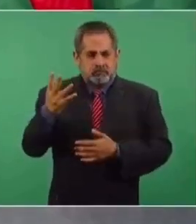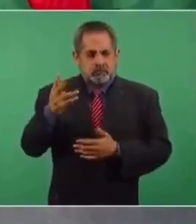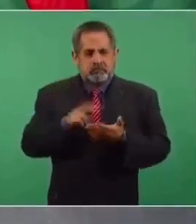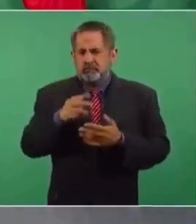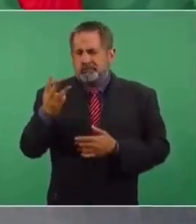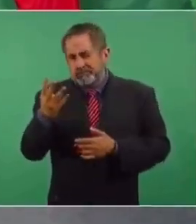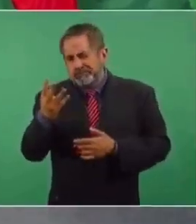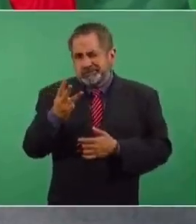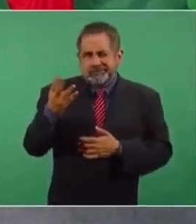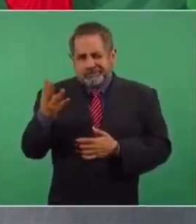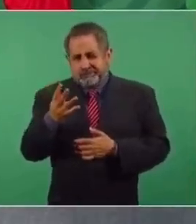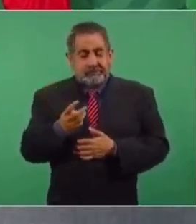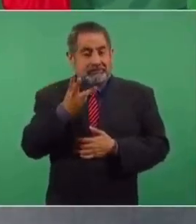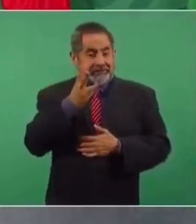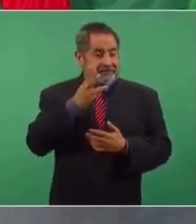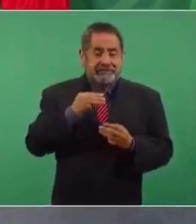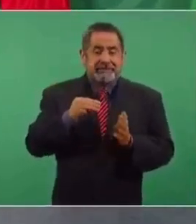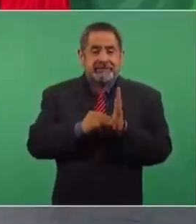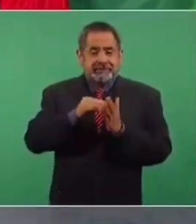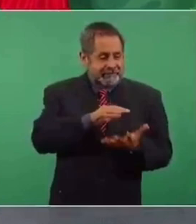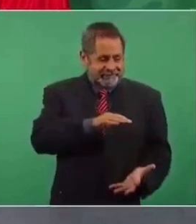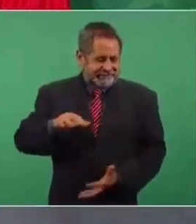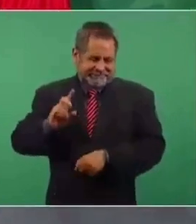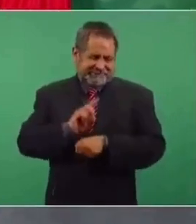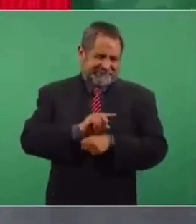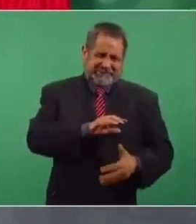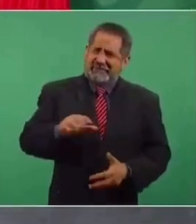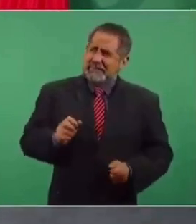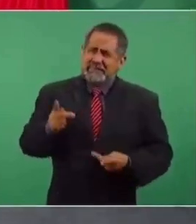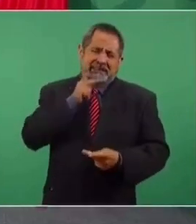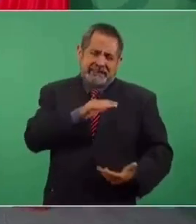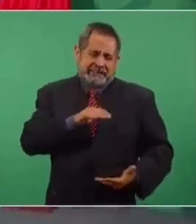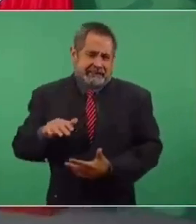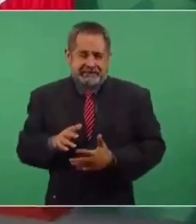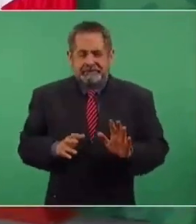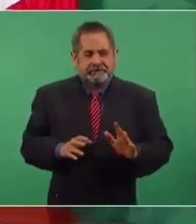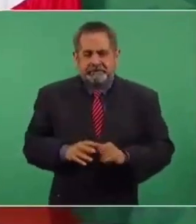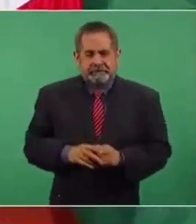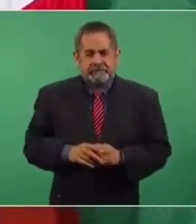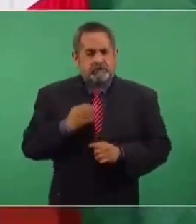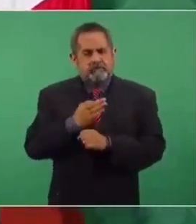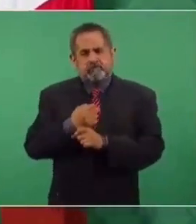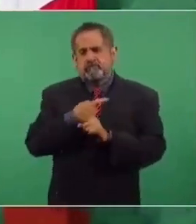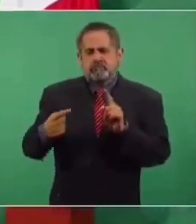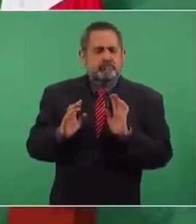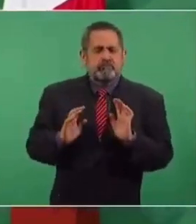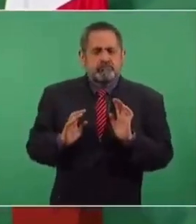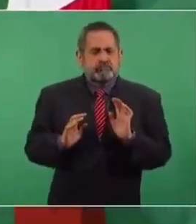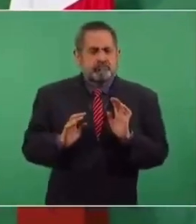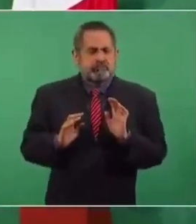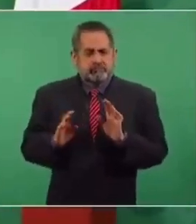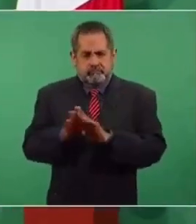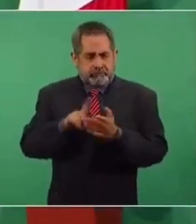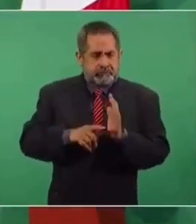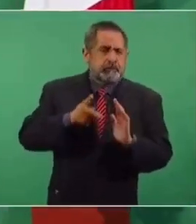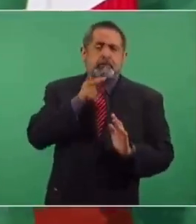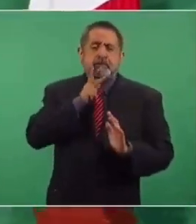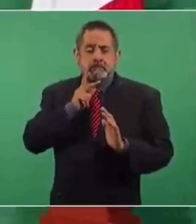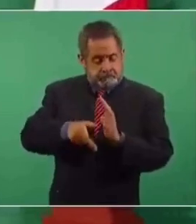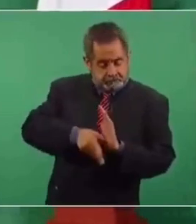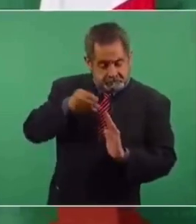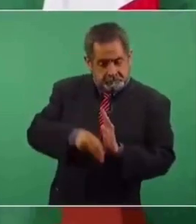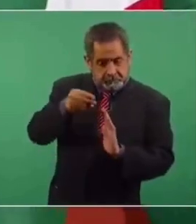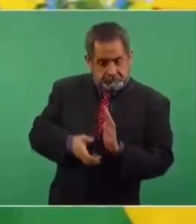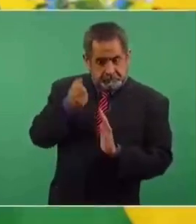2003, 2004, 3 millones 400 mil barriles diarios de petróleo. Ahorita estamos a la mitad. Lo que vamos a extraer de petróleo